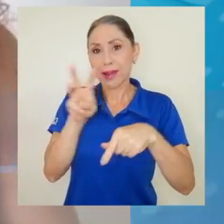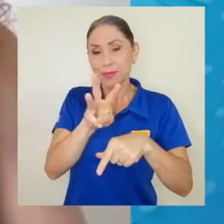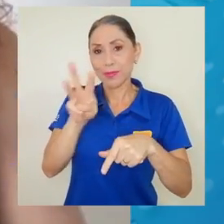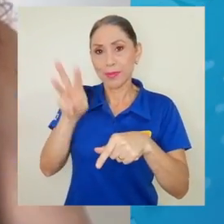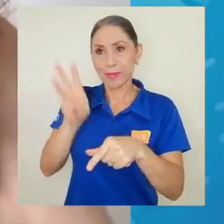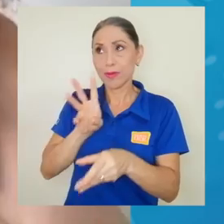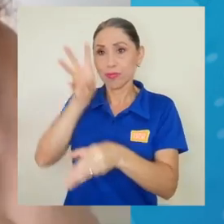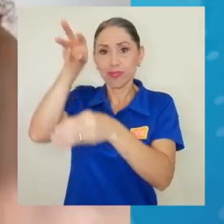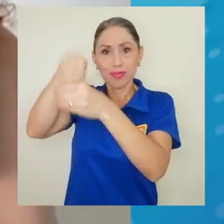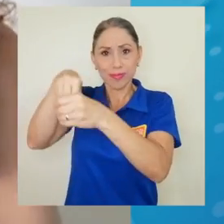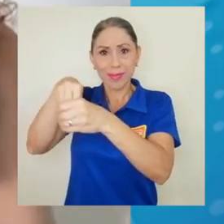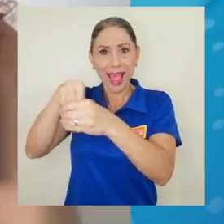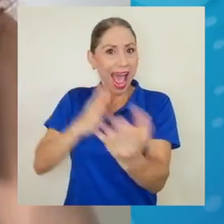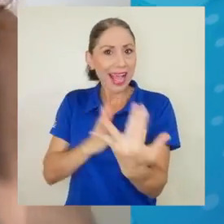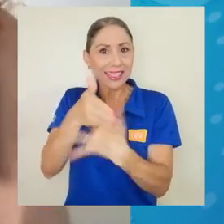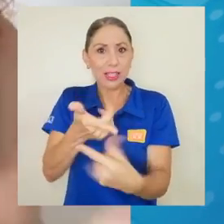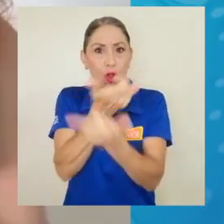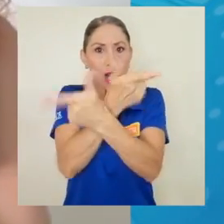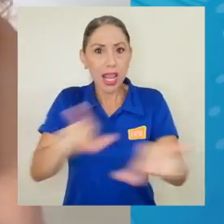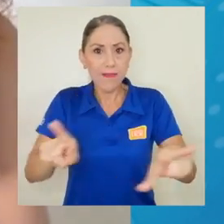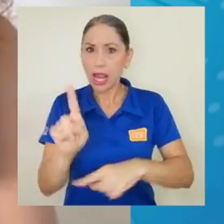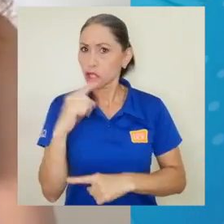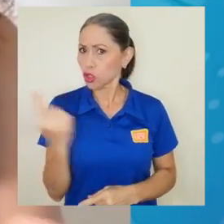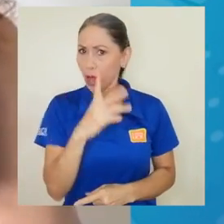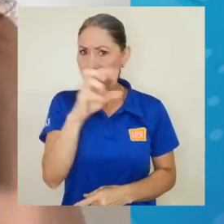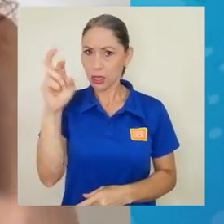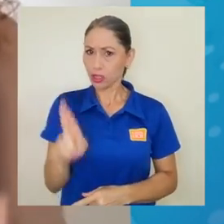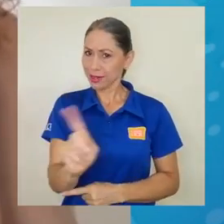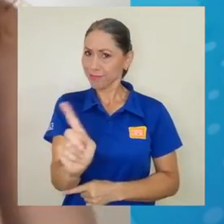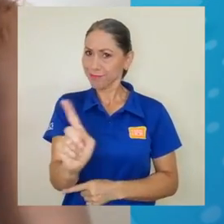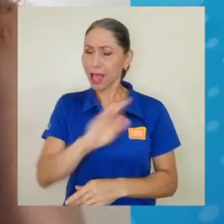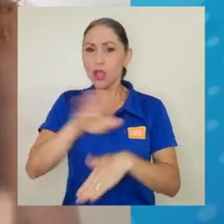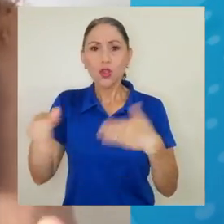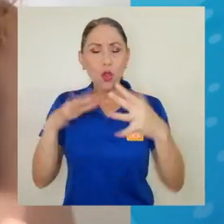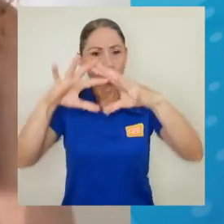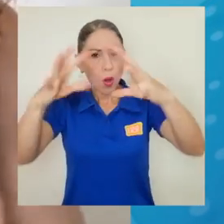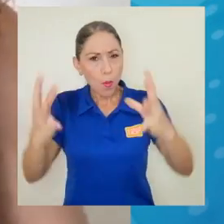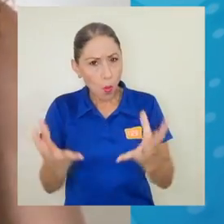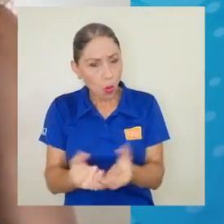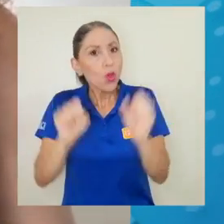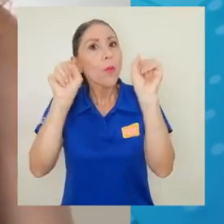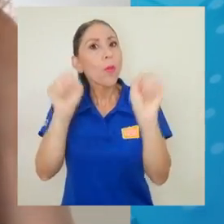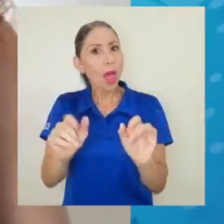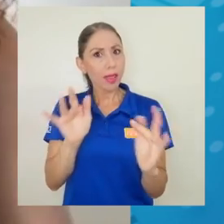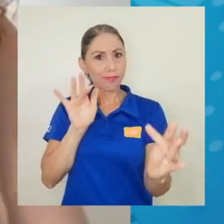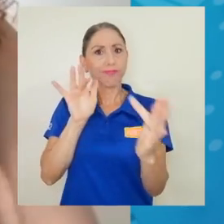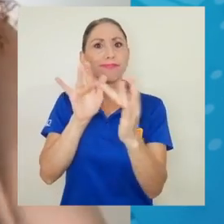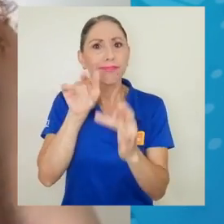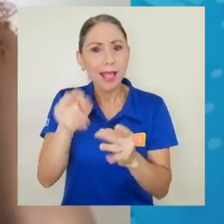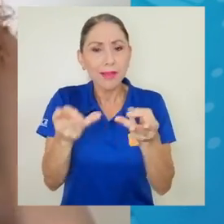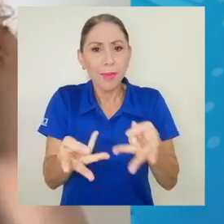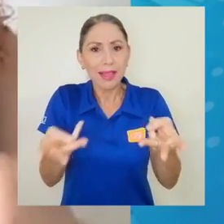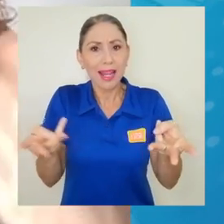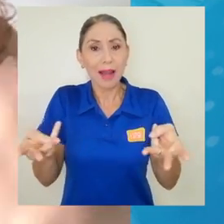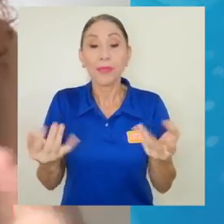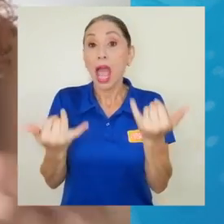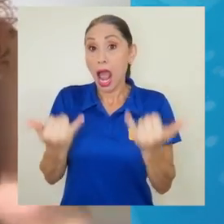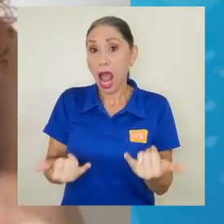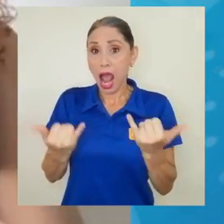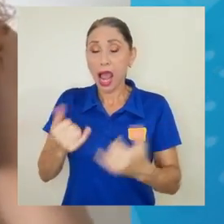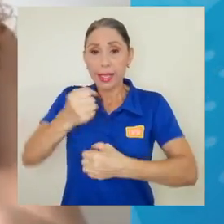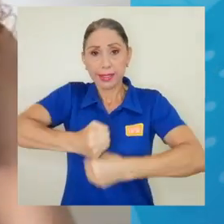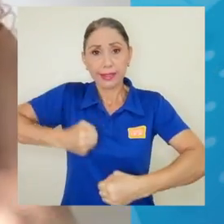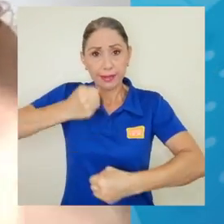solamente para personas en Costa Rica, sino alrededor del mundo tienen acceso a este material. Y de momento se está